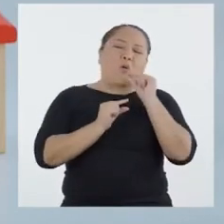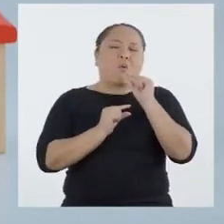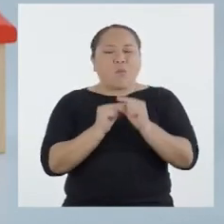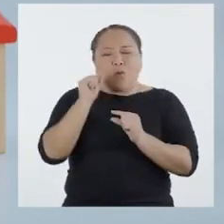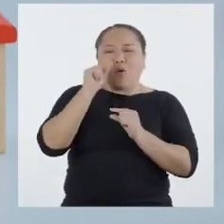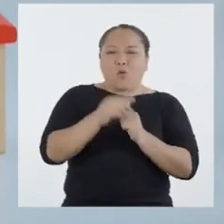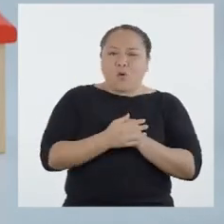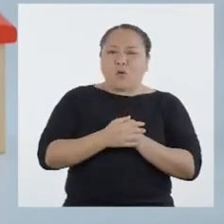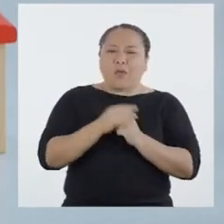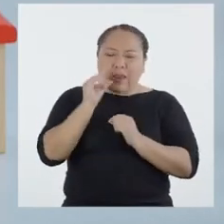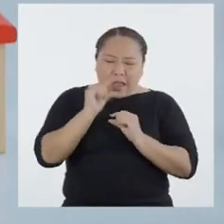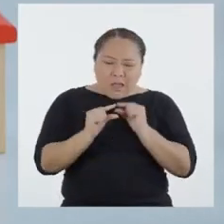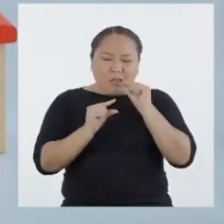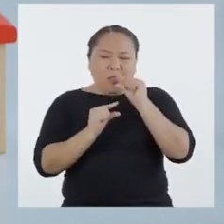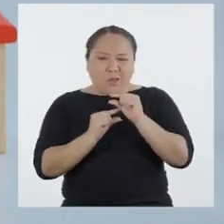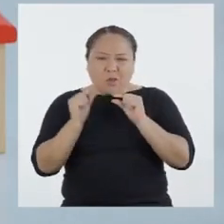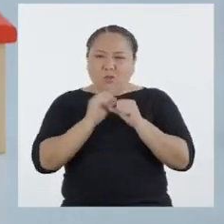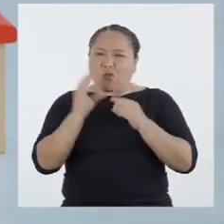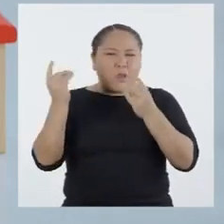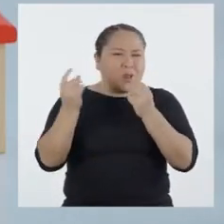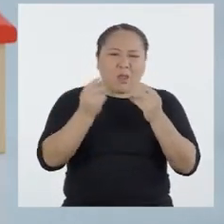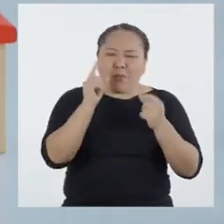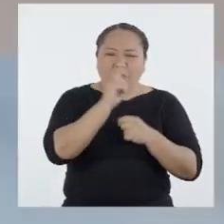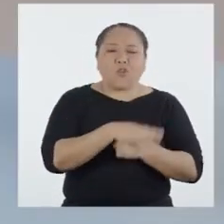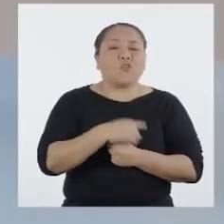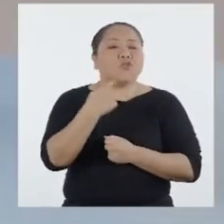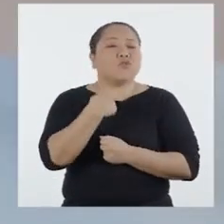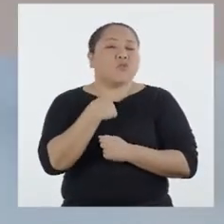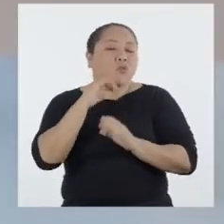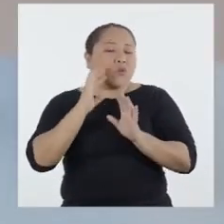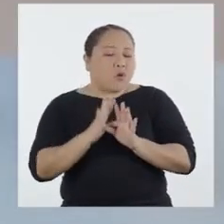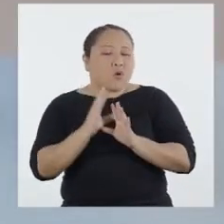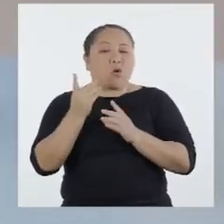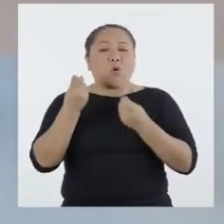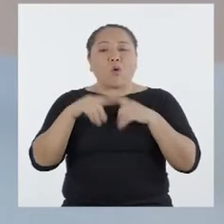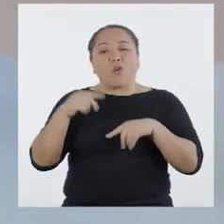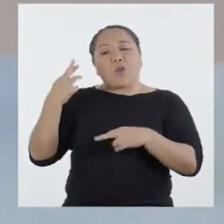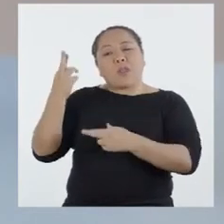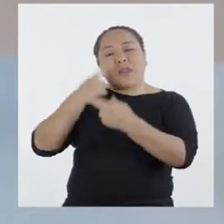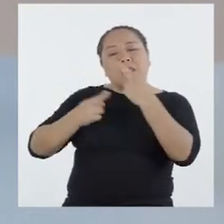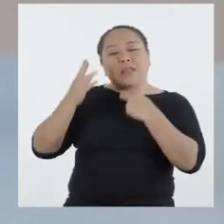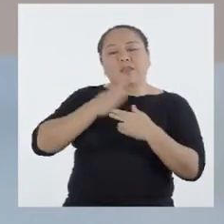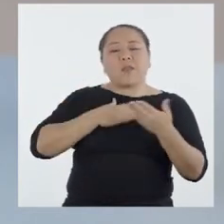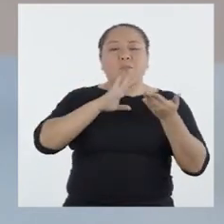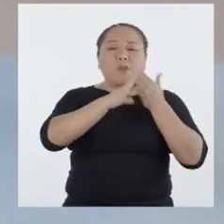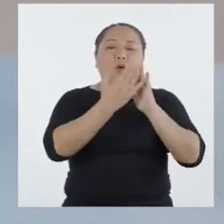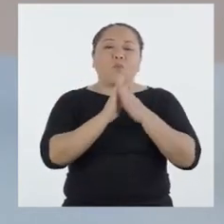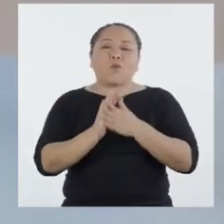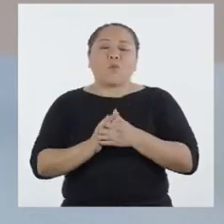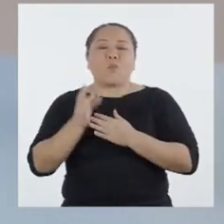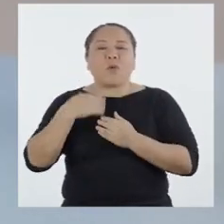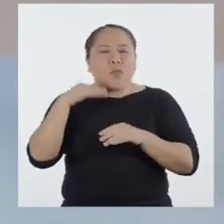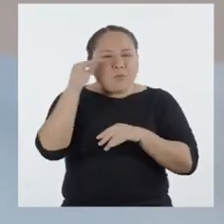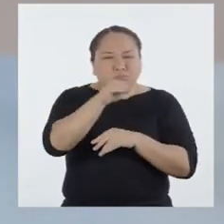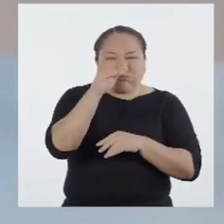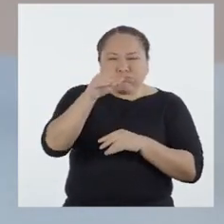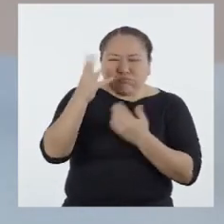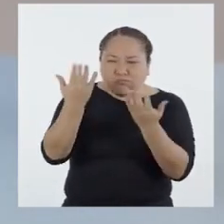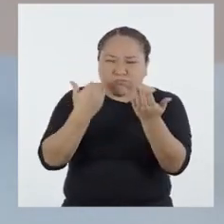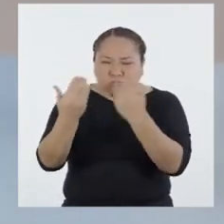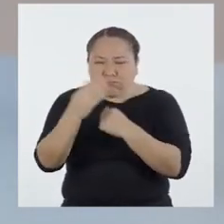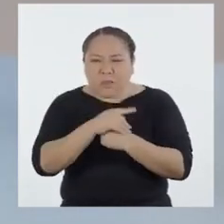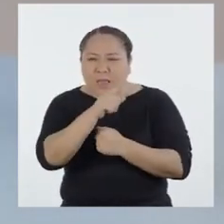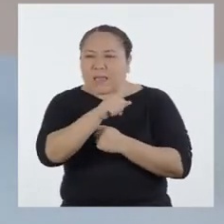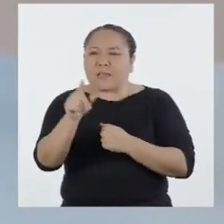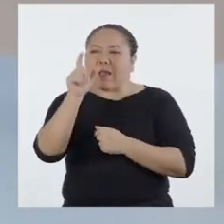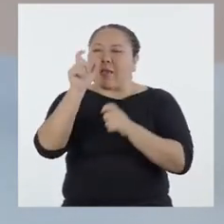poco. Ladrillo a ladrillo. No hay apuro. Yo más bien, cuando regrese a mi comunidad, voy a convencer